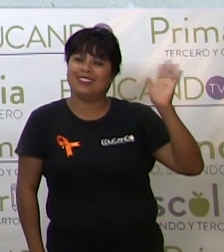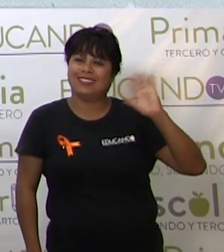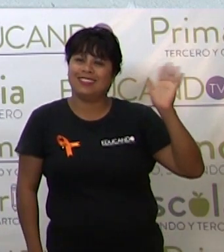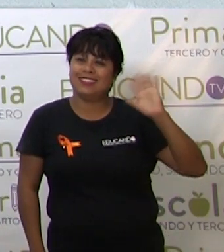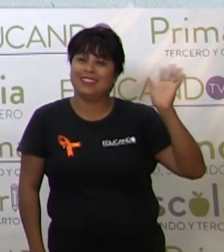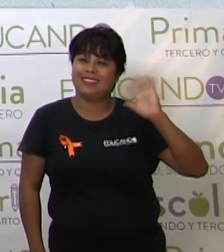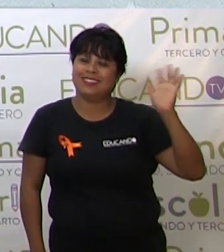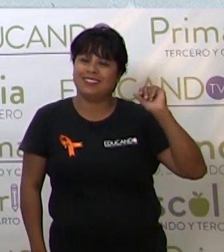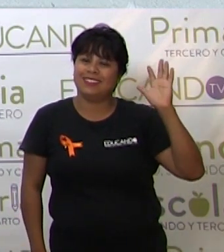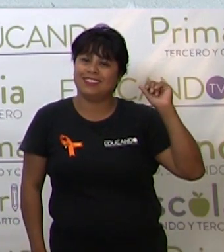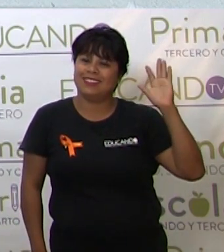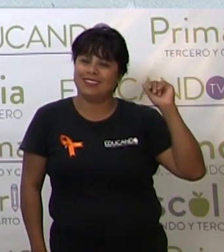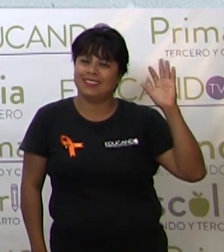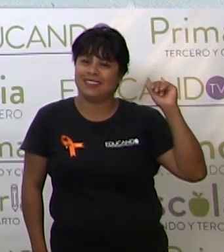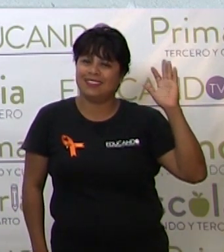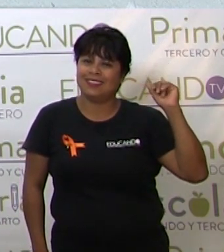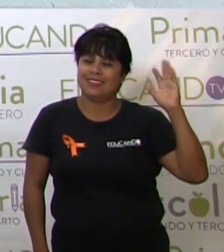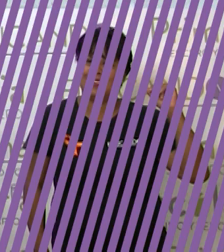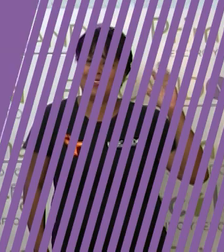Nos vemos.